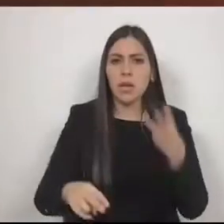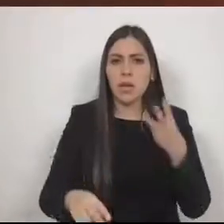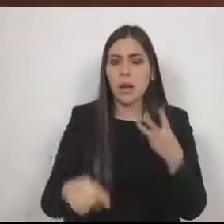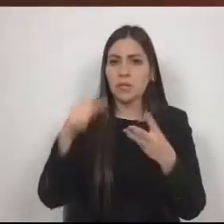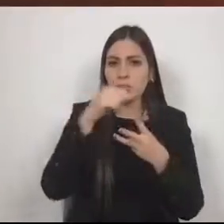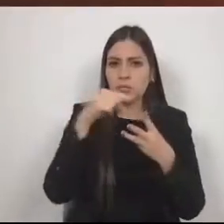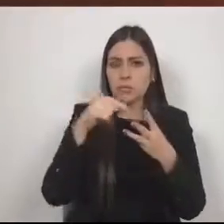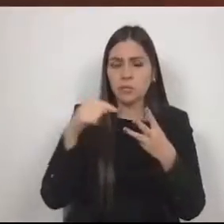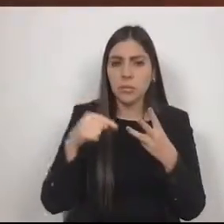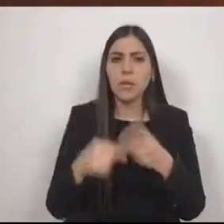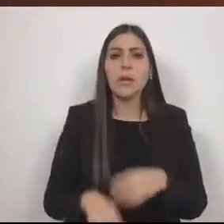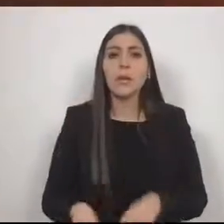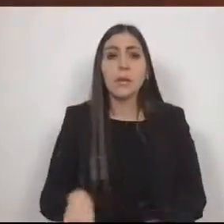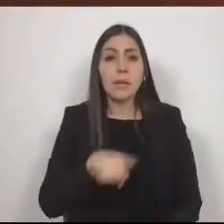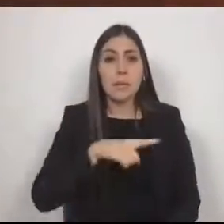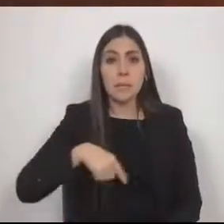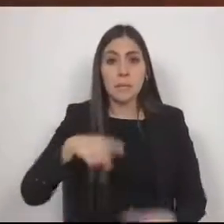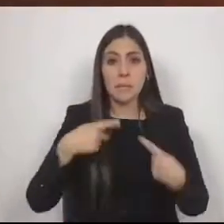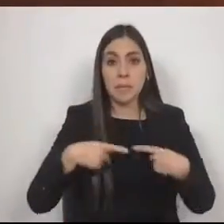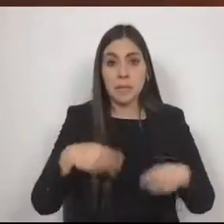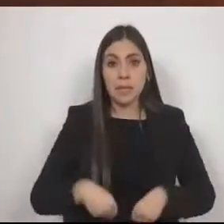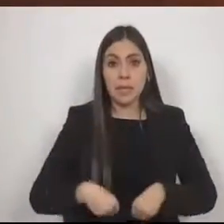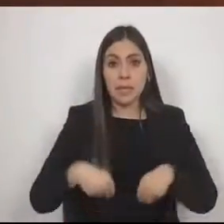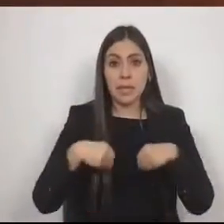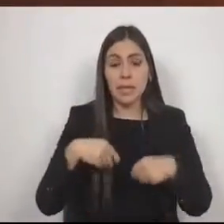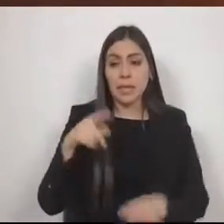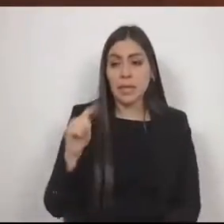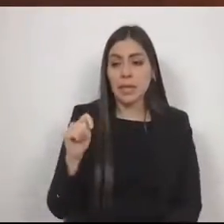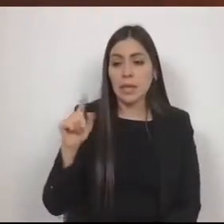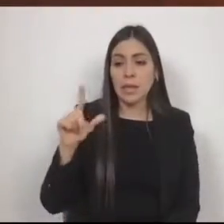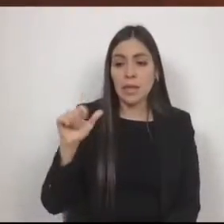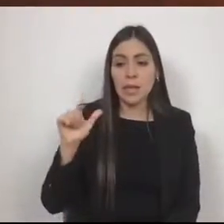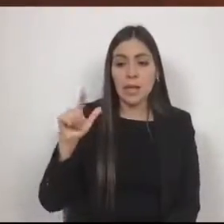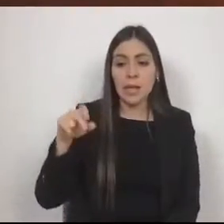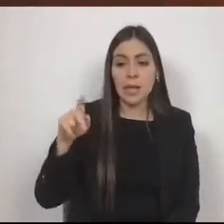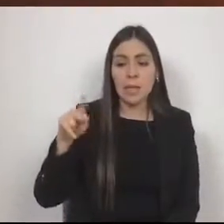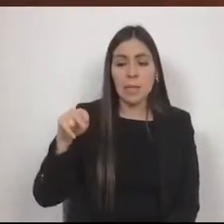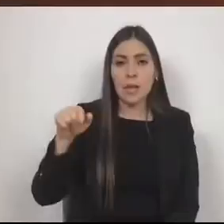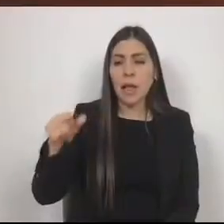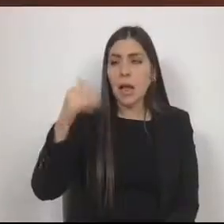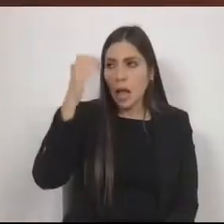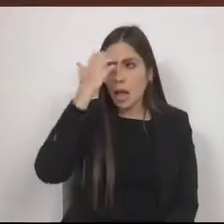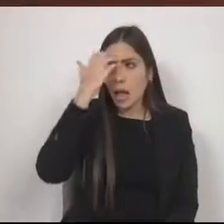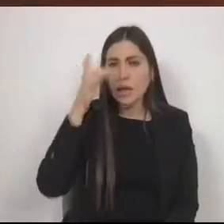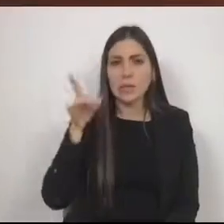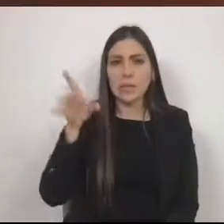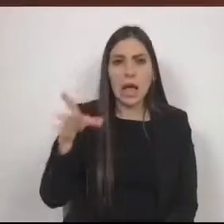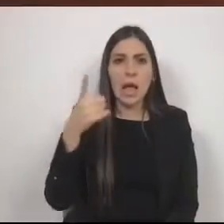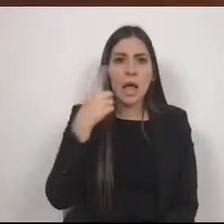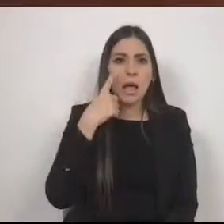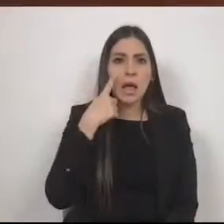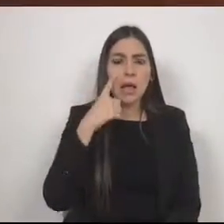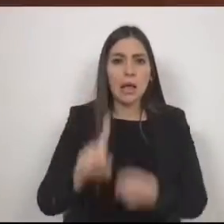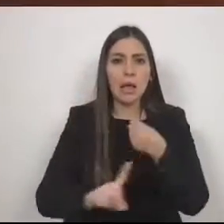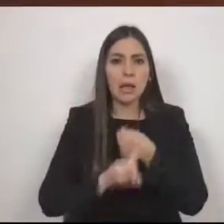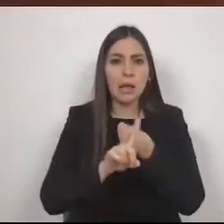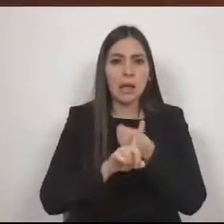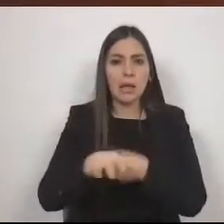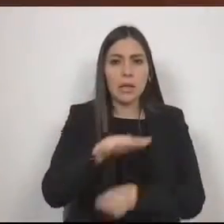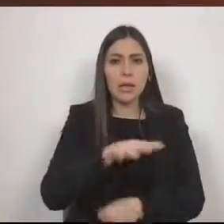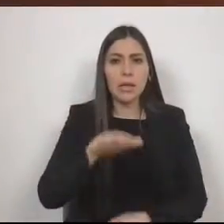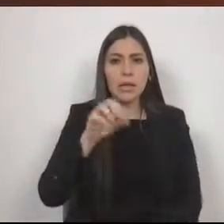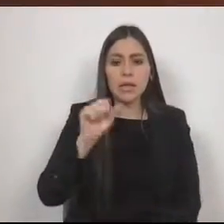de Tlalnepantla y quienes conocemos la problemática de San Juanico, pues sí vemos desafortunadamente,